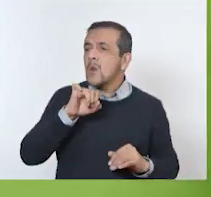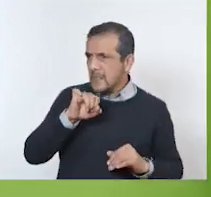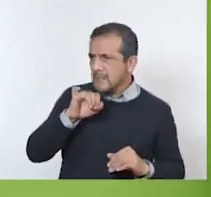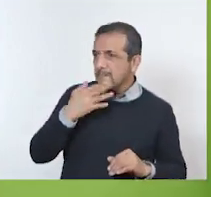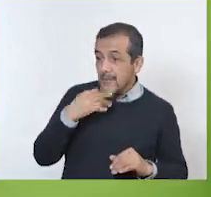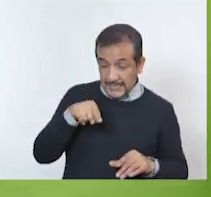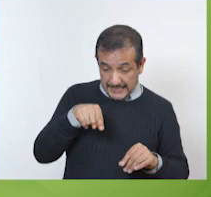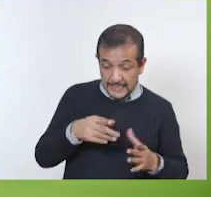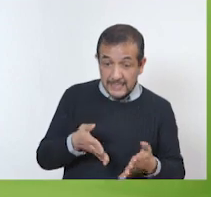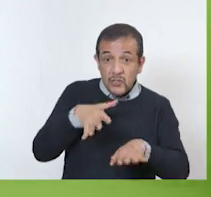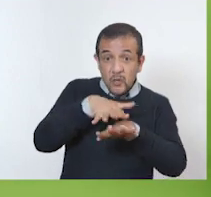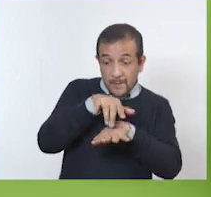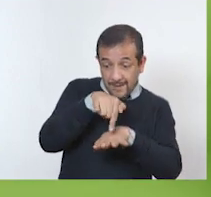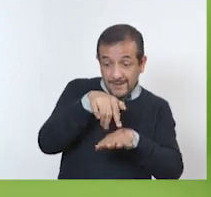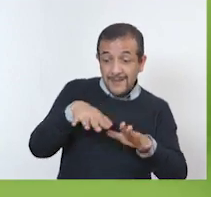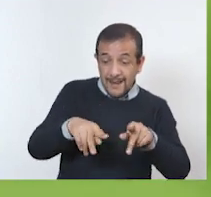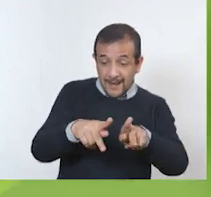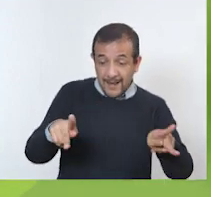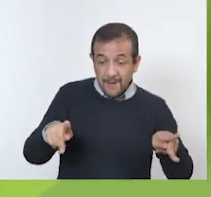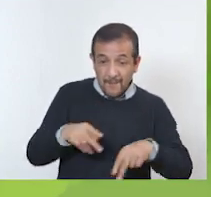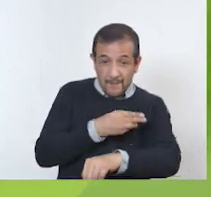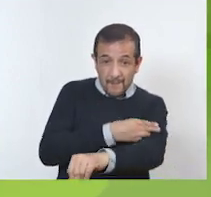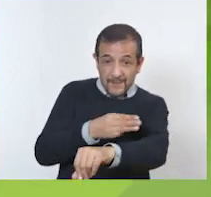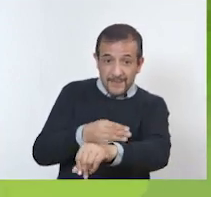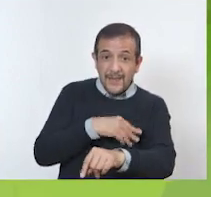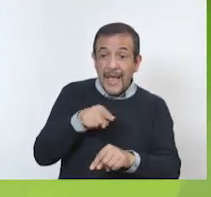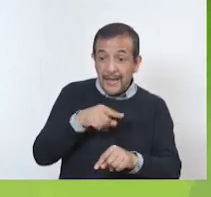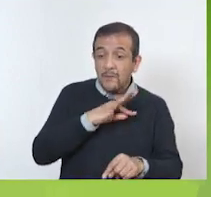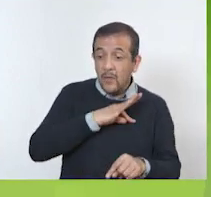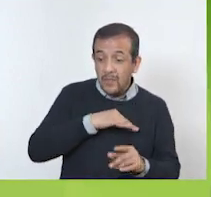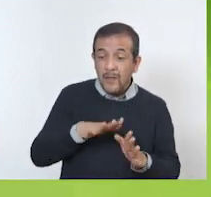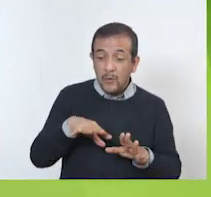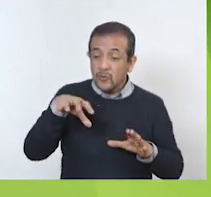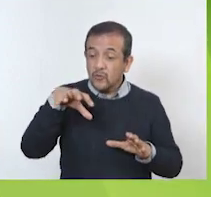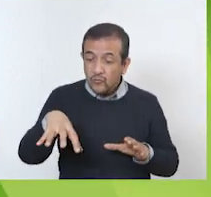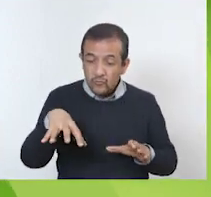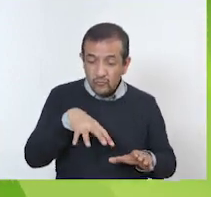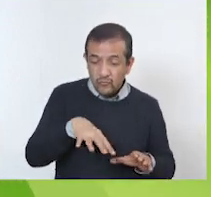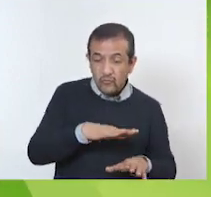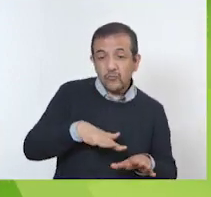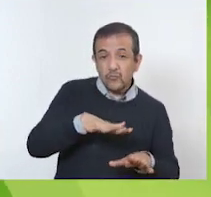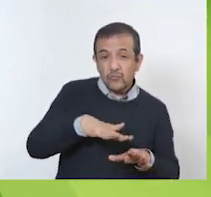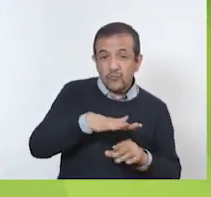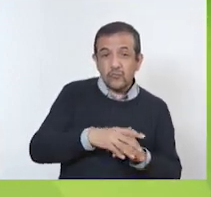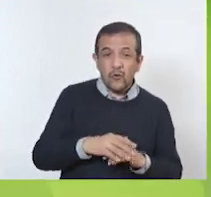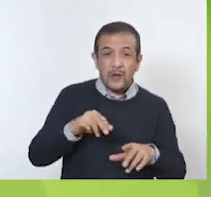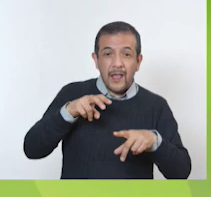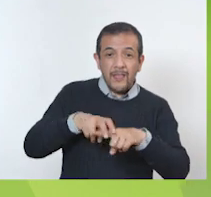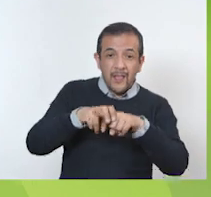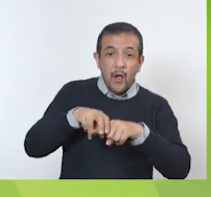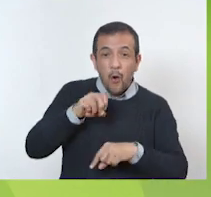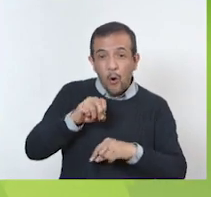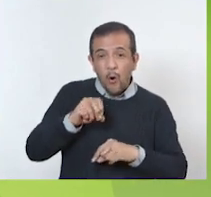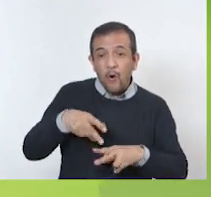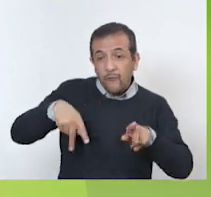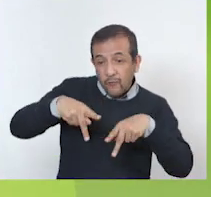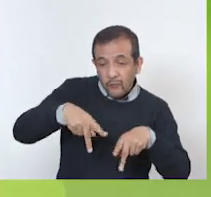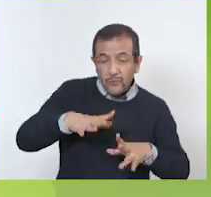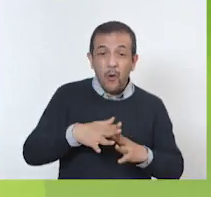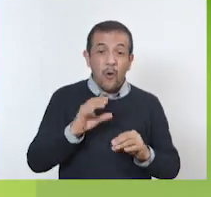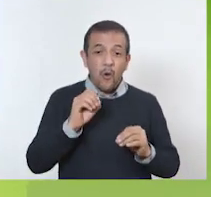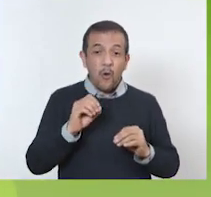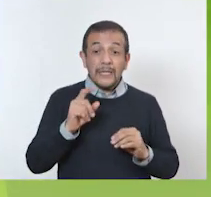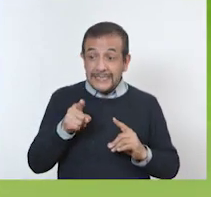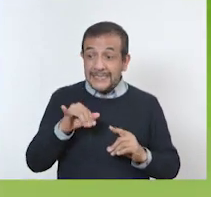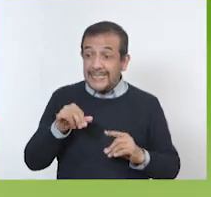Y sobre eso podemos imaginar que está el área de columpios o tal vez la cancha de fútbol. ¿Qué les parece? Y del otro